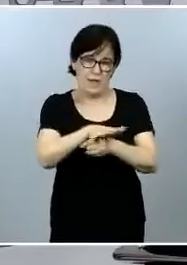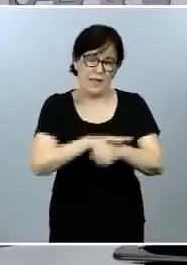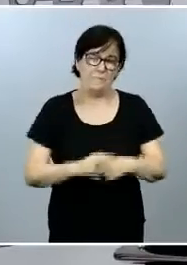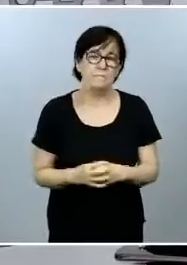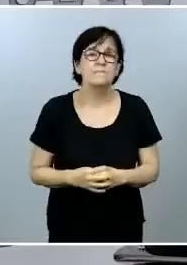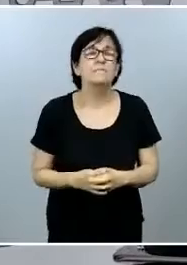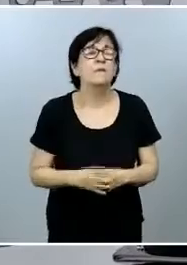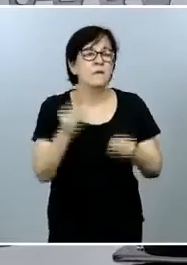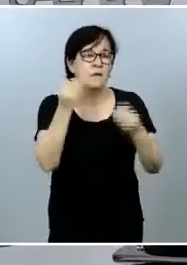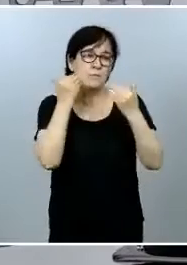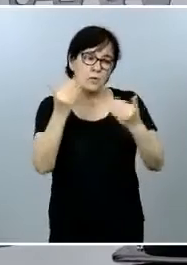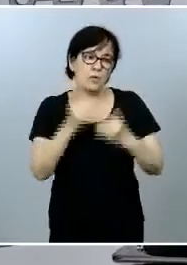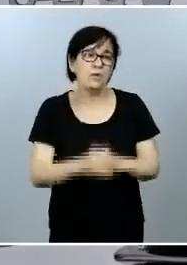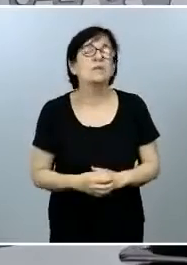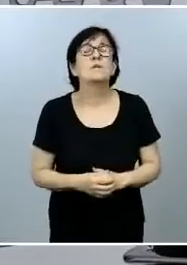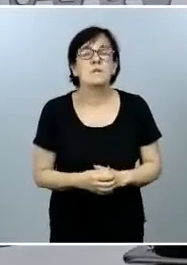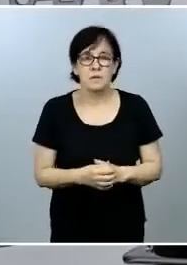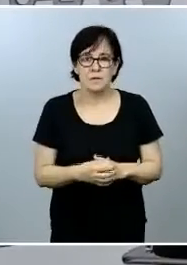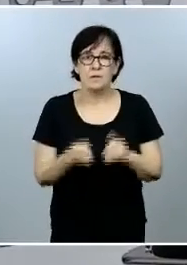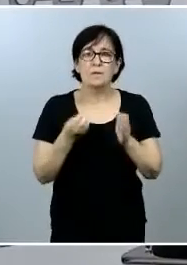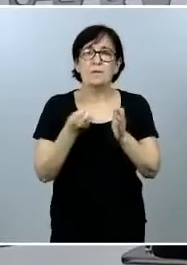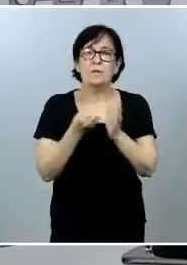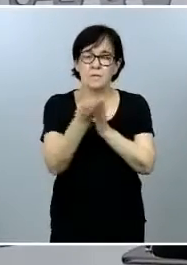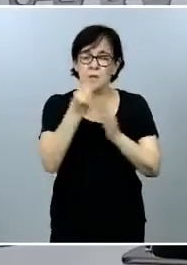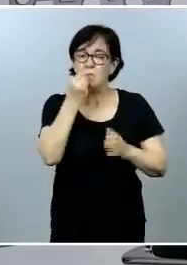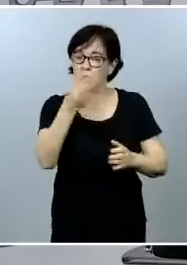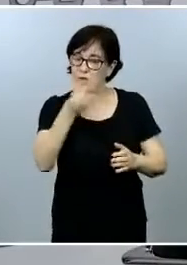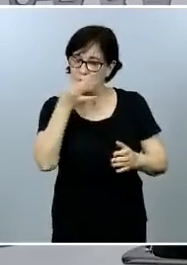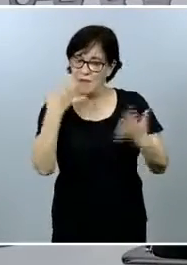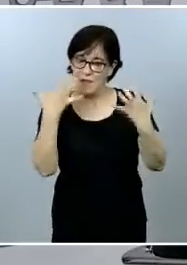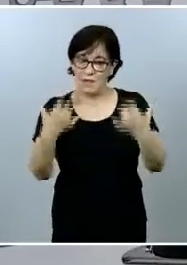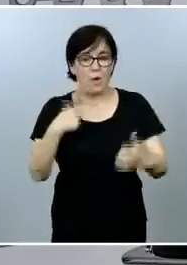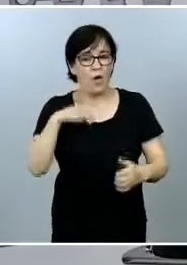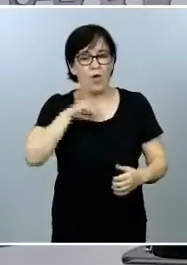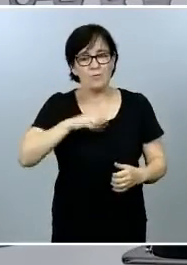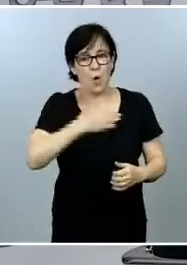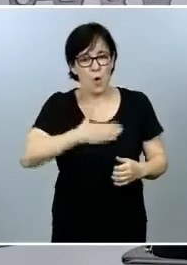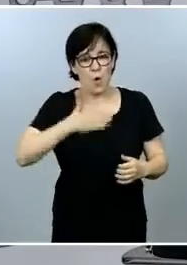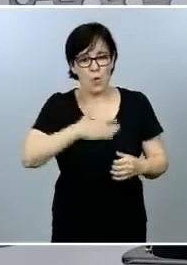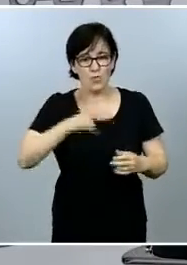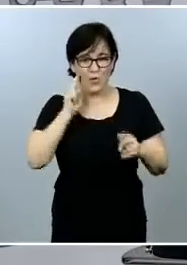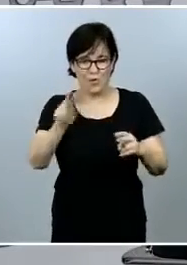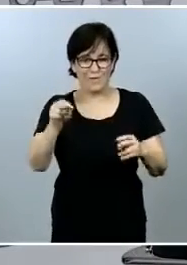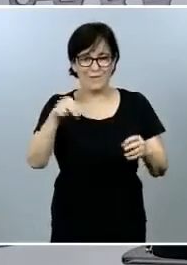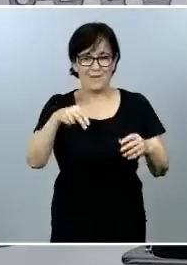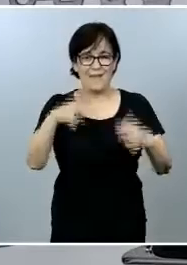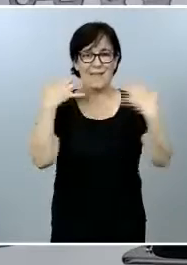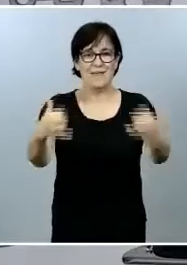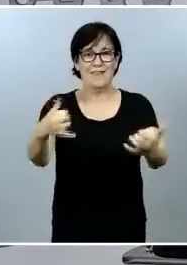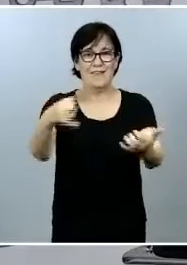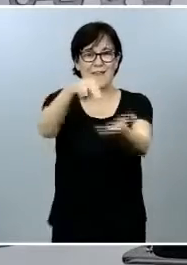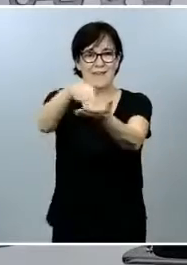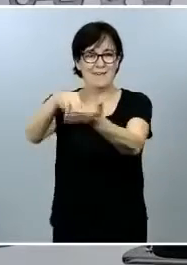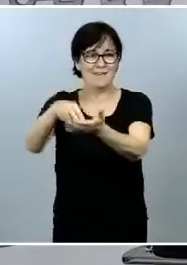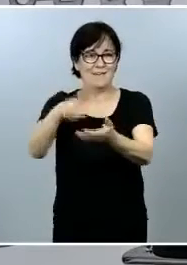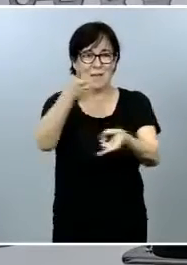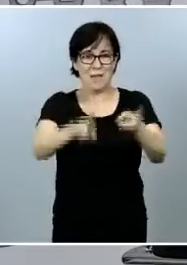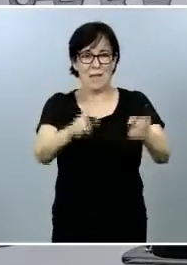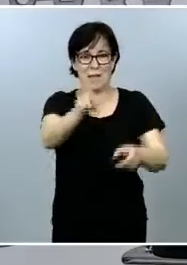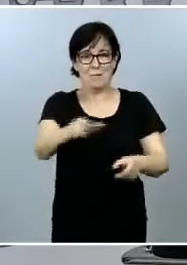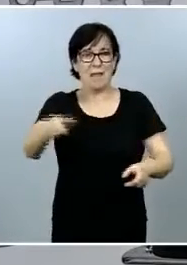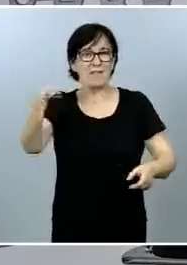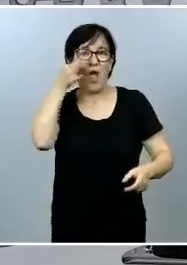gracias, portavoz. Buenas tardes a todos. Es un gusto volver a ver esta sala con una